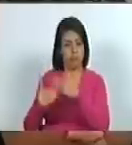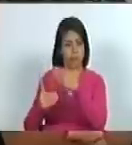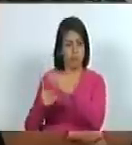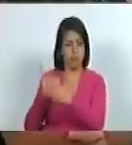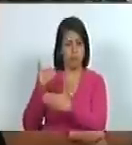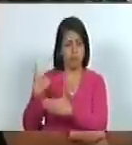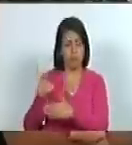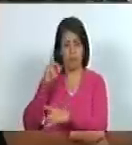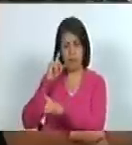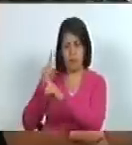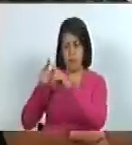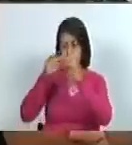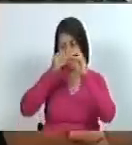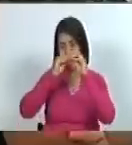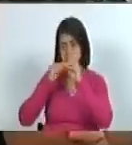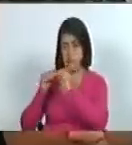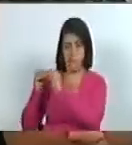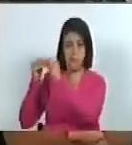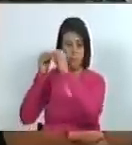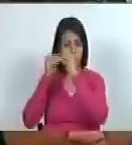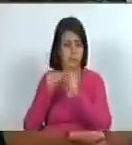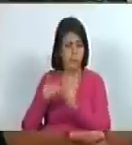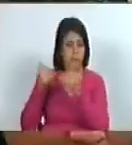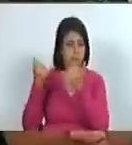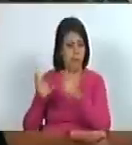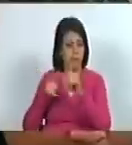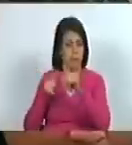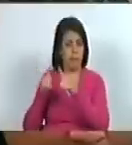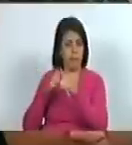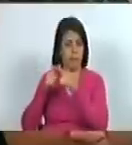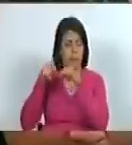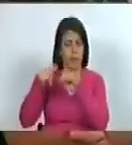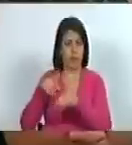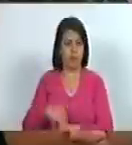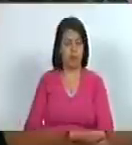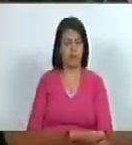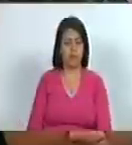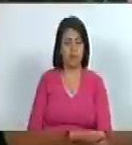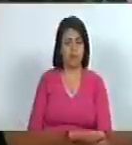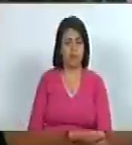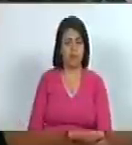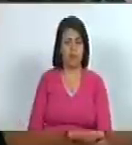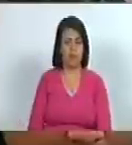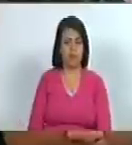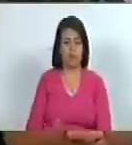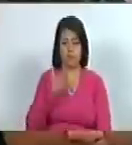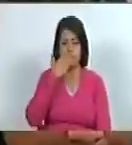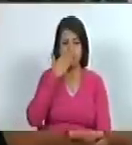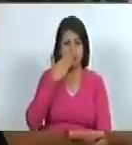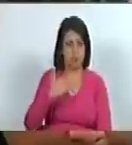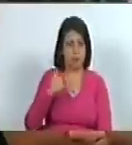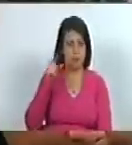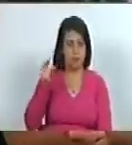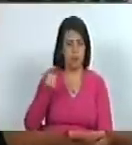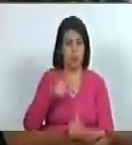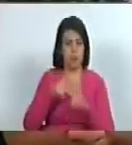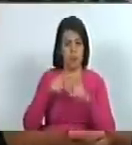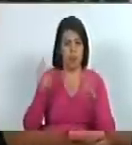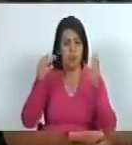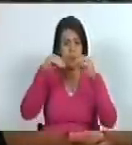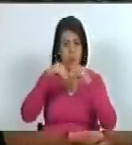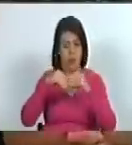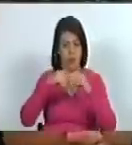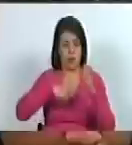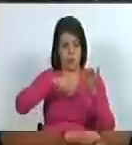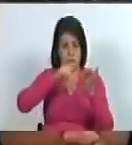siendo objeto de remodelación y restauración es por eso es por eso que no es en vano que este acuerdo lo